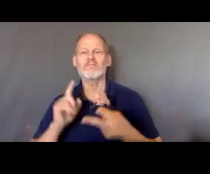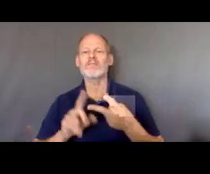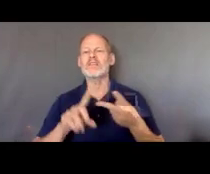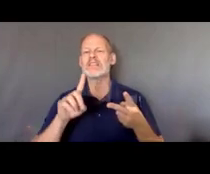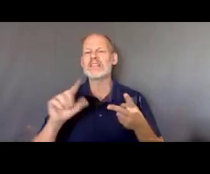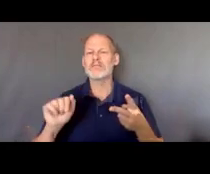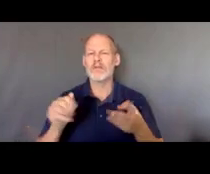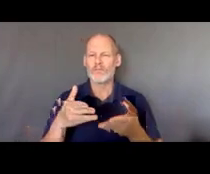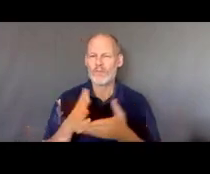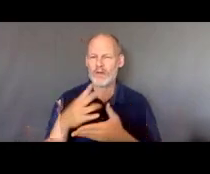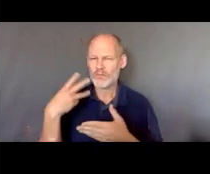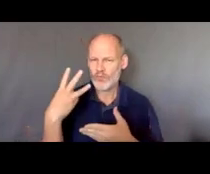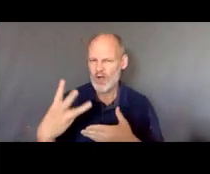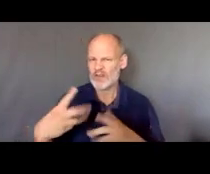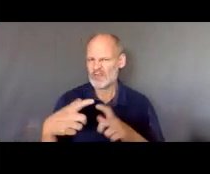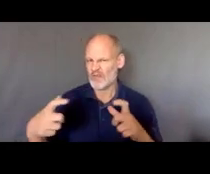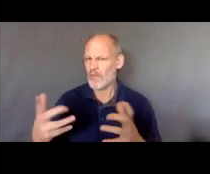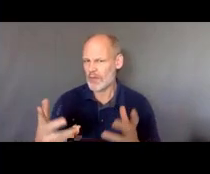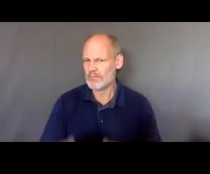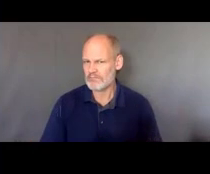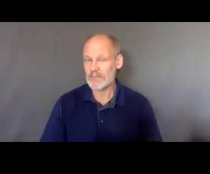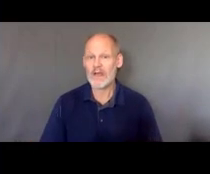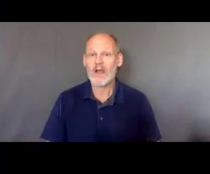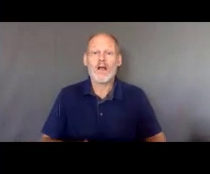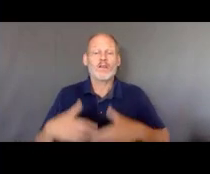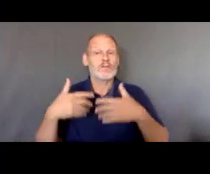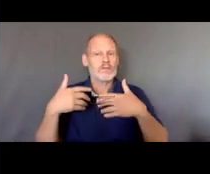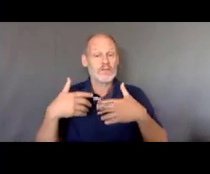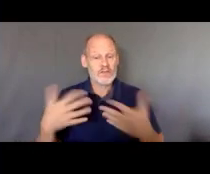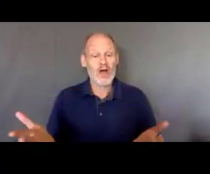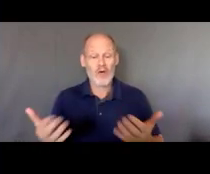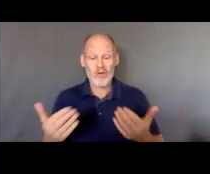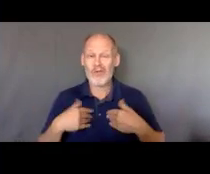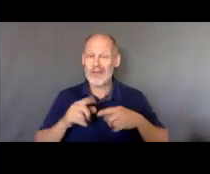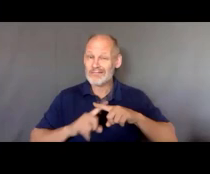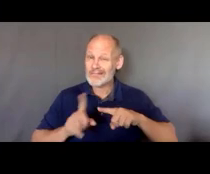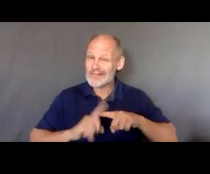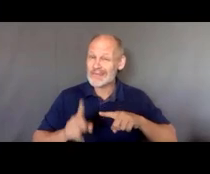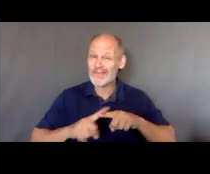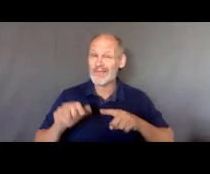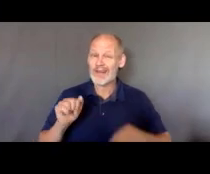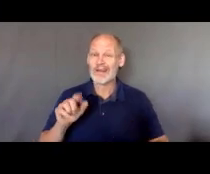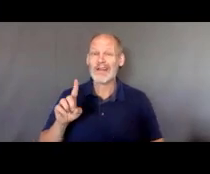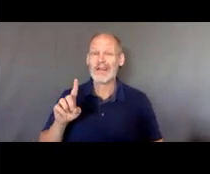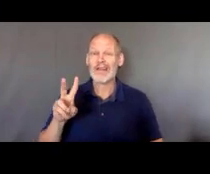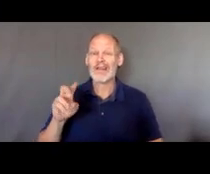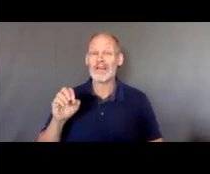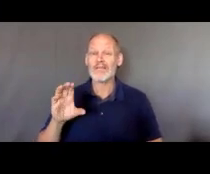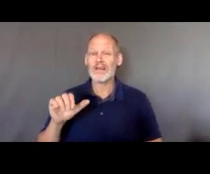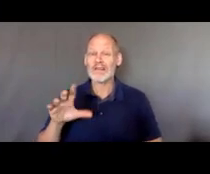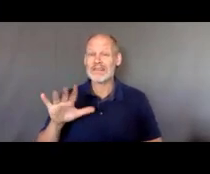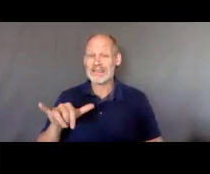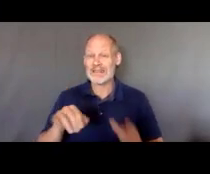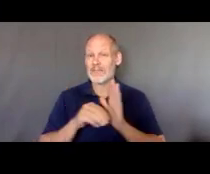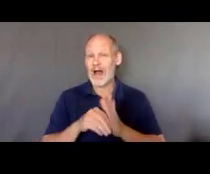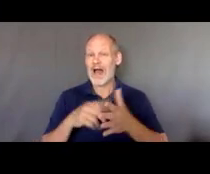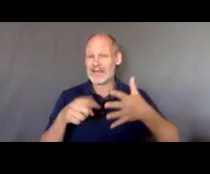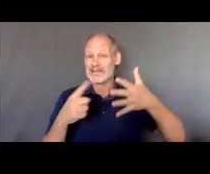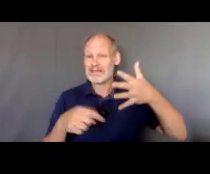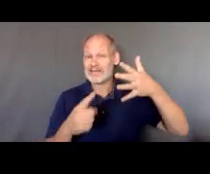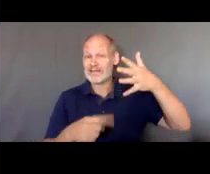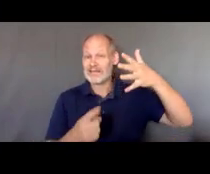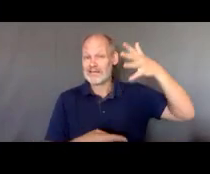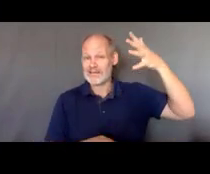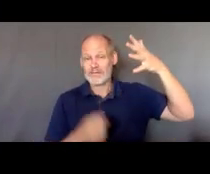Washington entonces nosotros proporcionamos todo este tipo de modelos de intercesión nuevamente si están